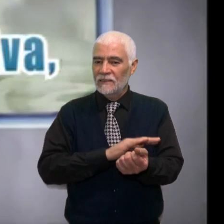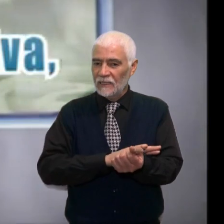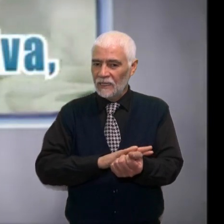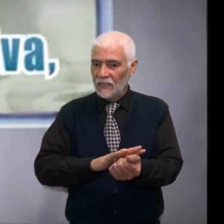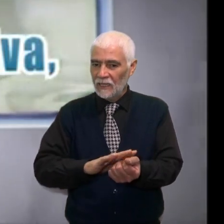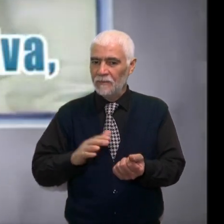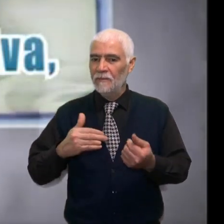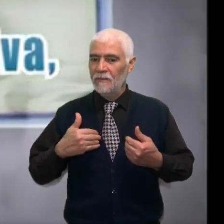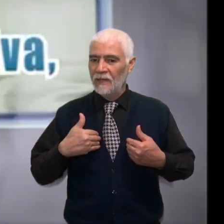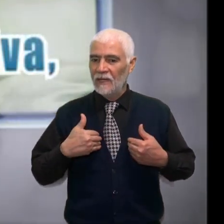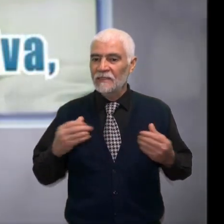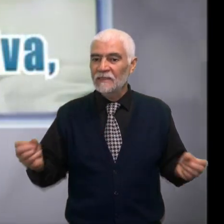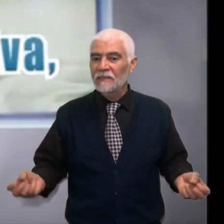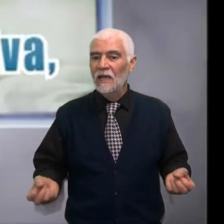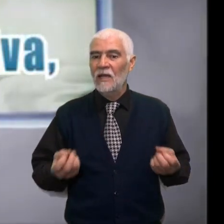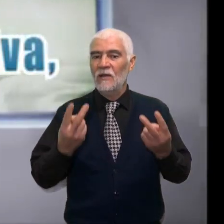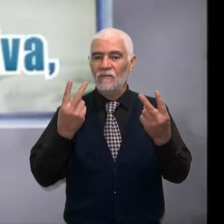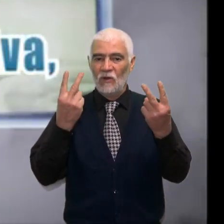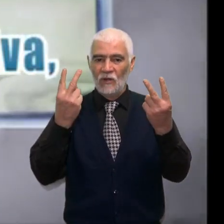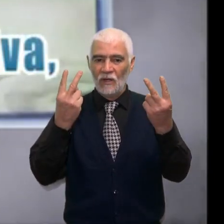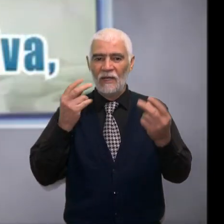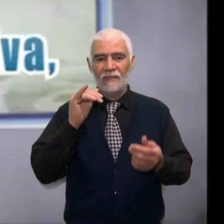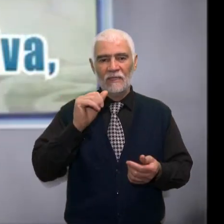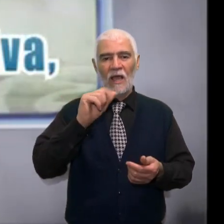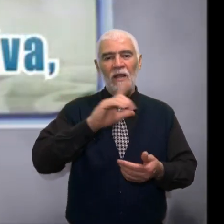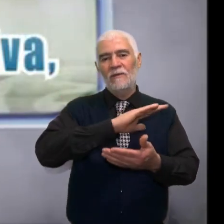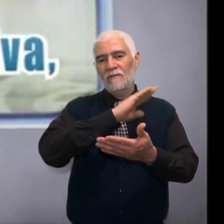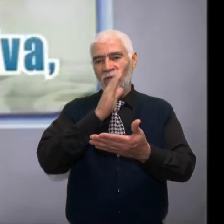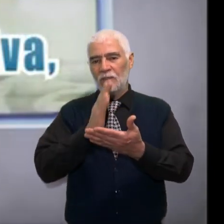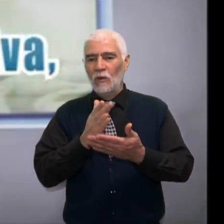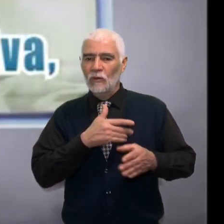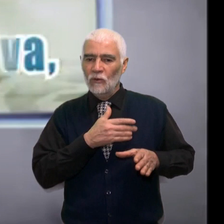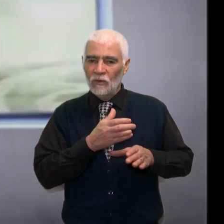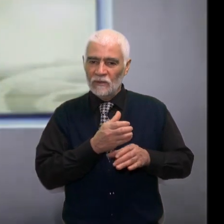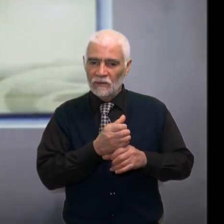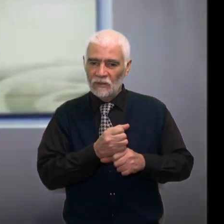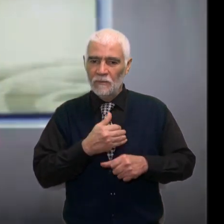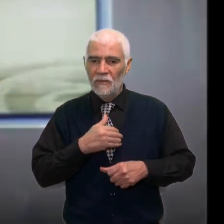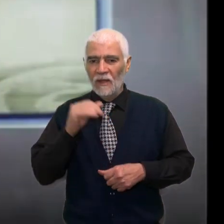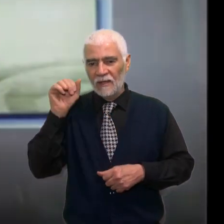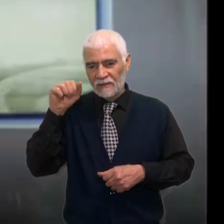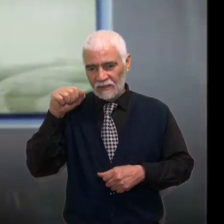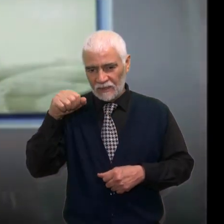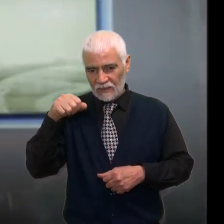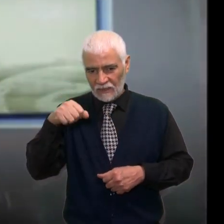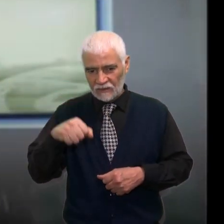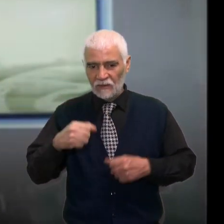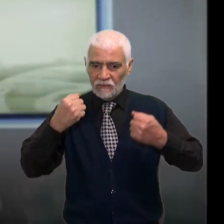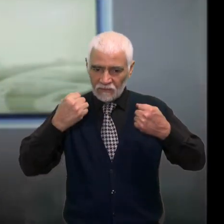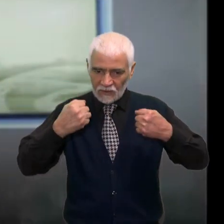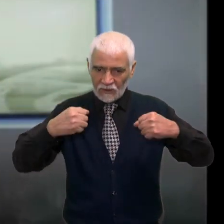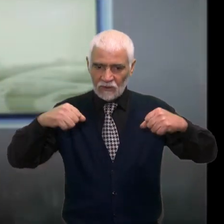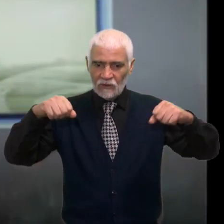sangre que me salva Y al fin contrito me incline,